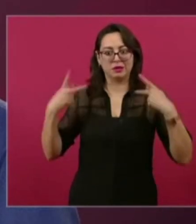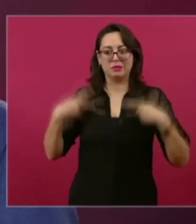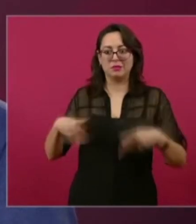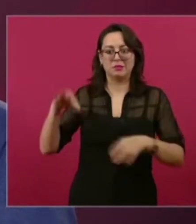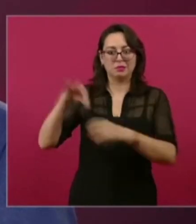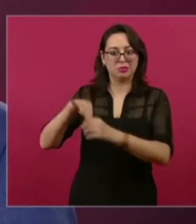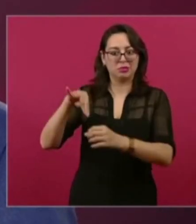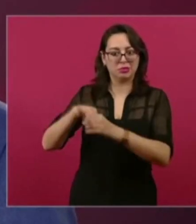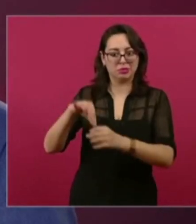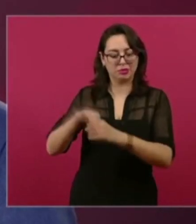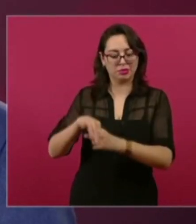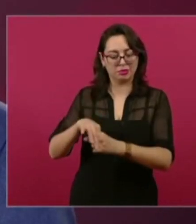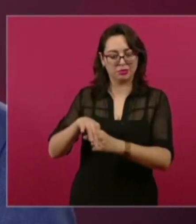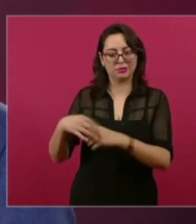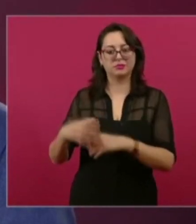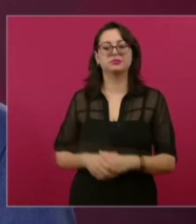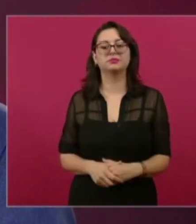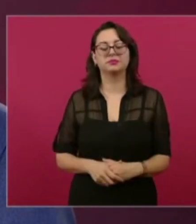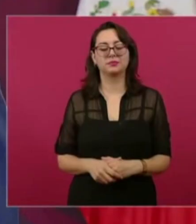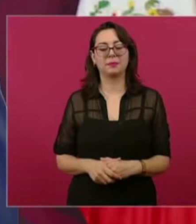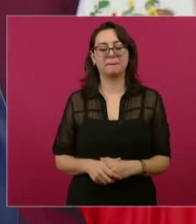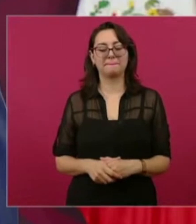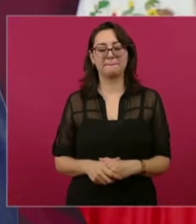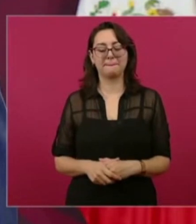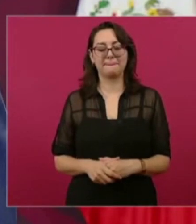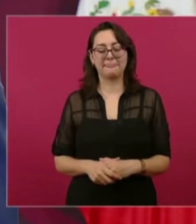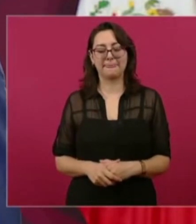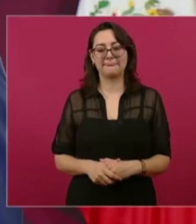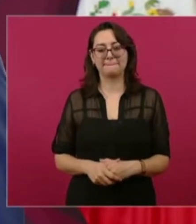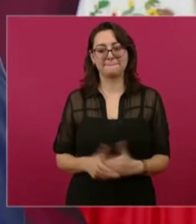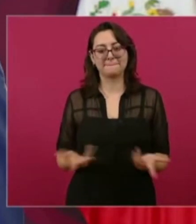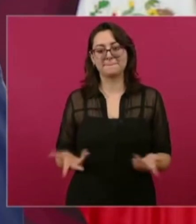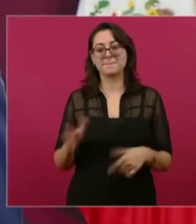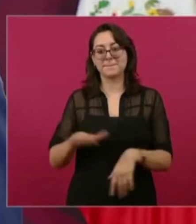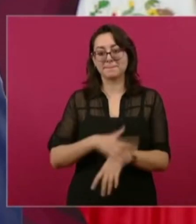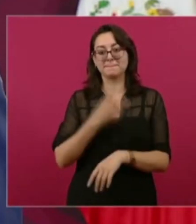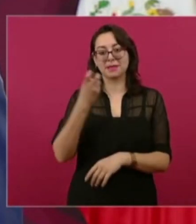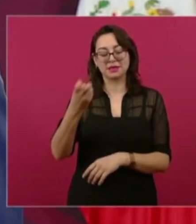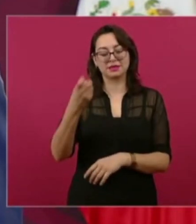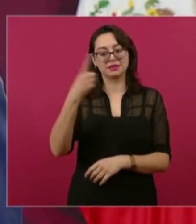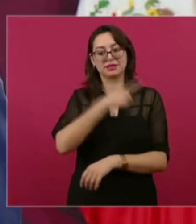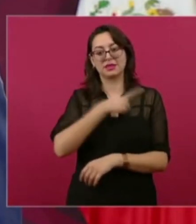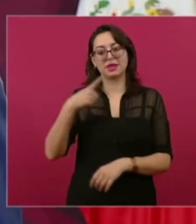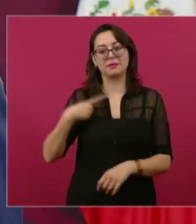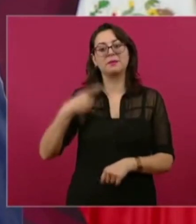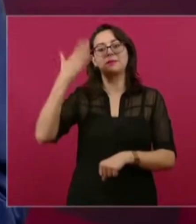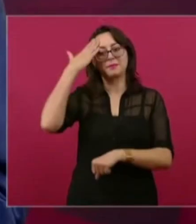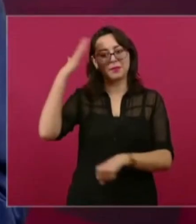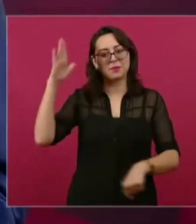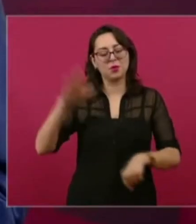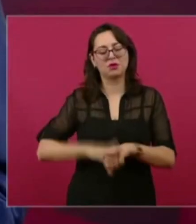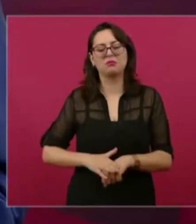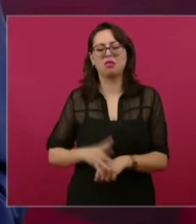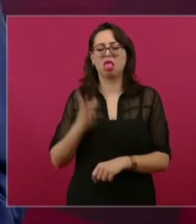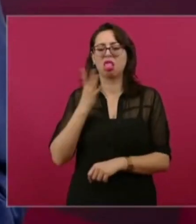Por eso no se puede omitir